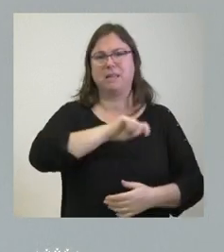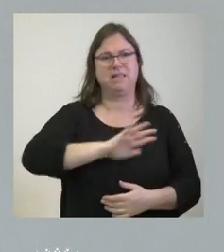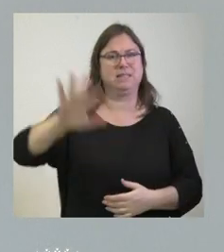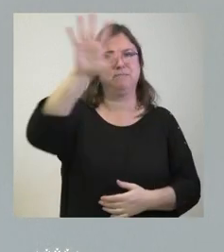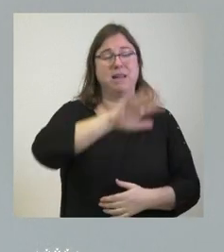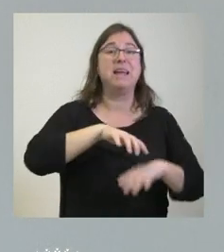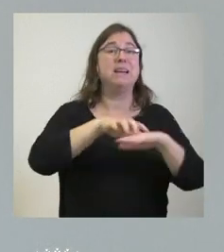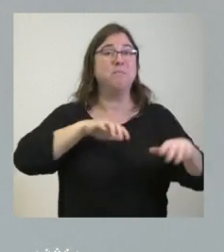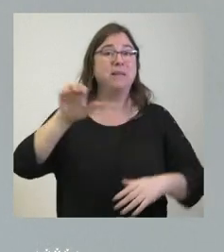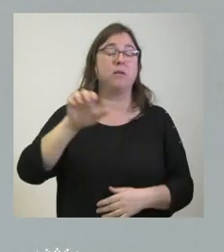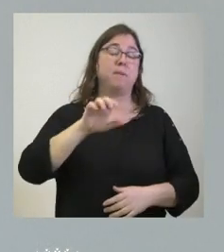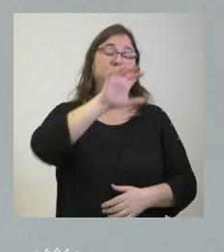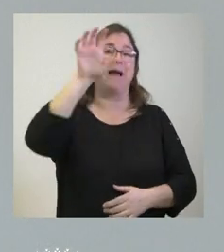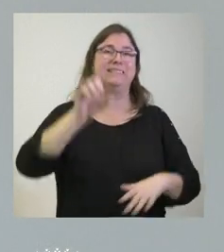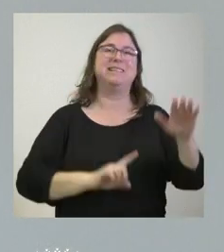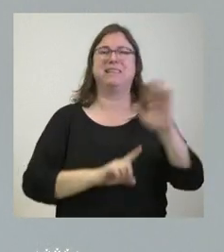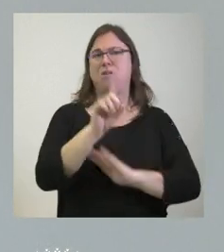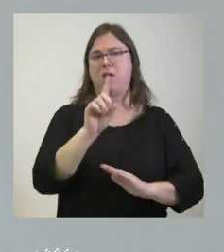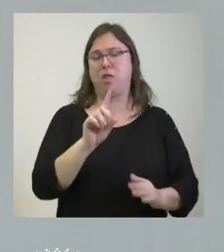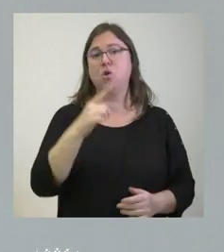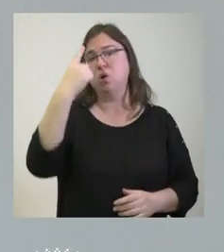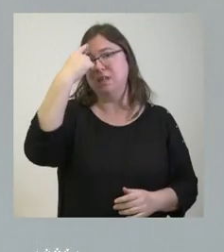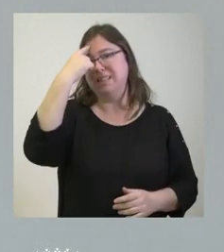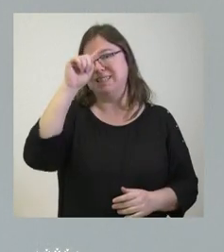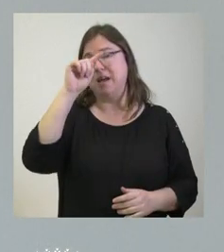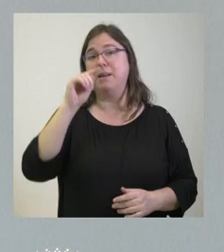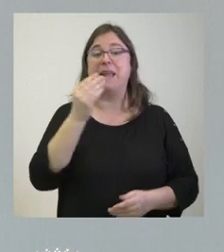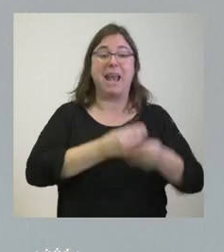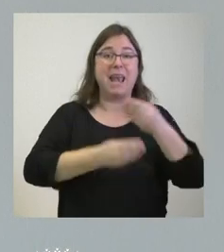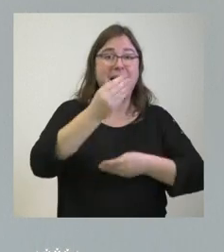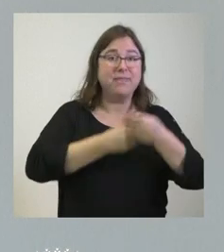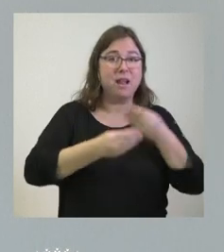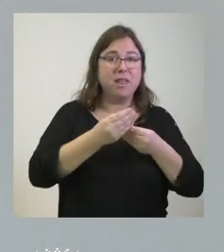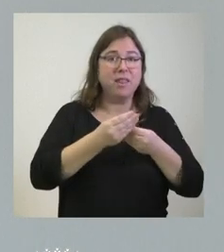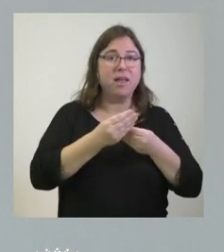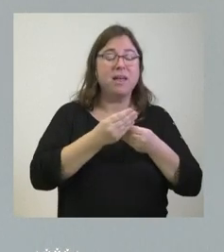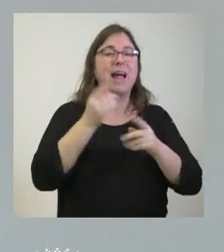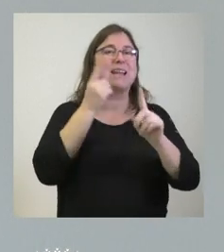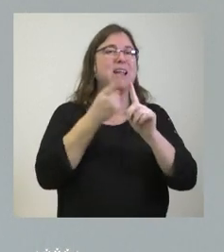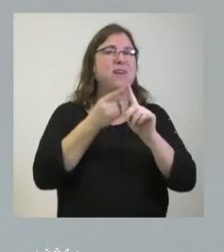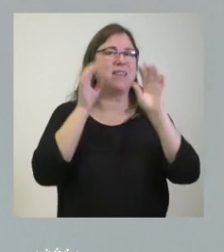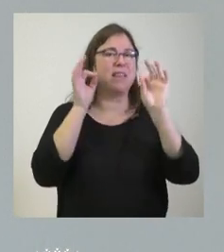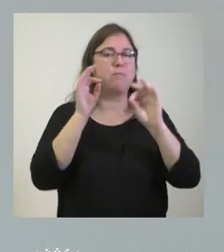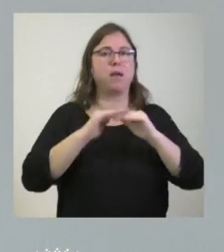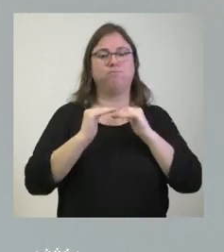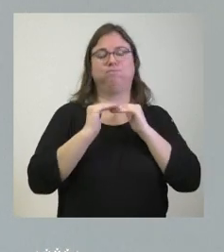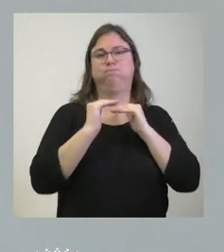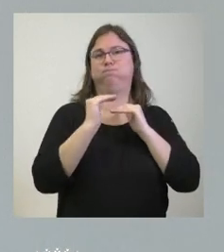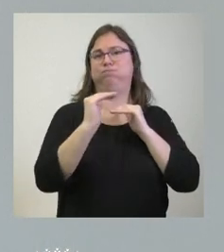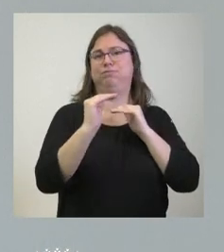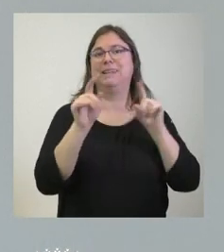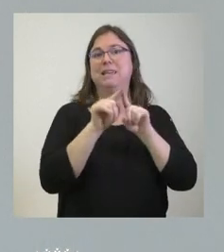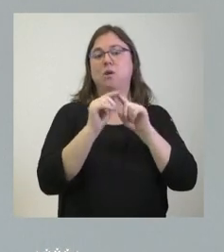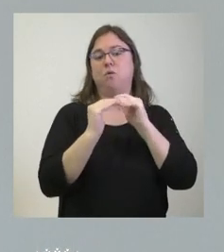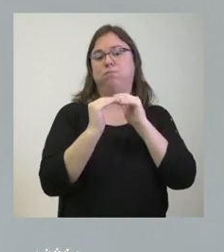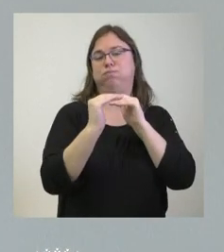parte de los países desarrollados saben ustedes que la tasa de natalidad que se tiene que utilizar como referencia para garantizar la